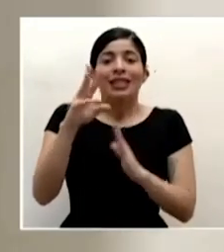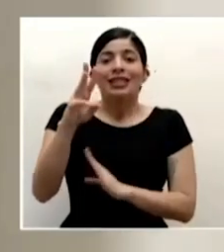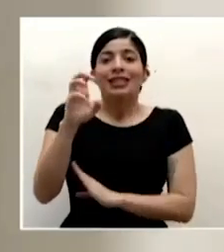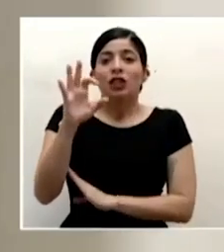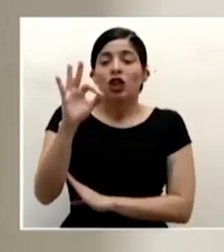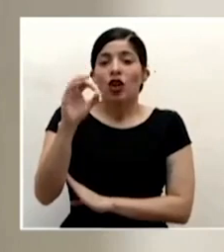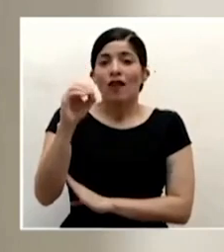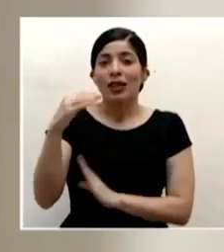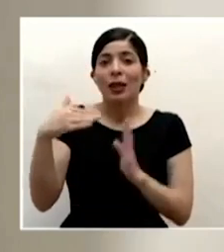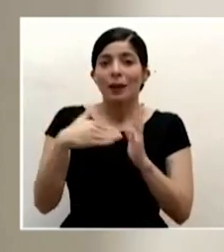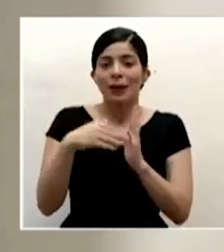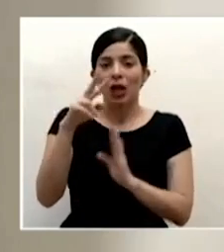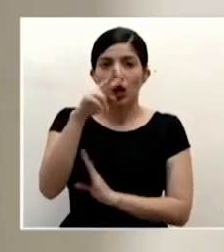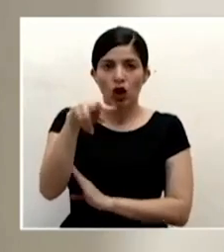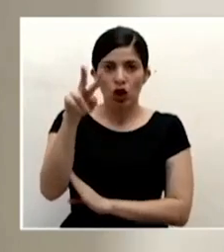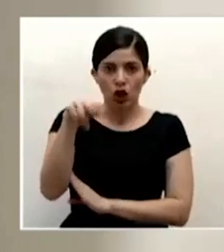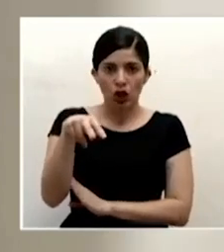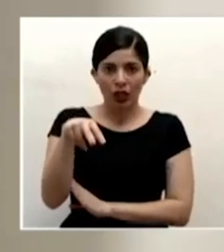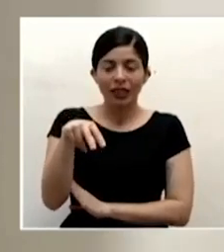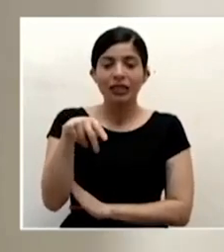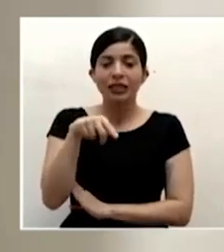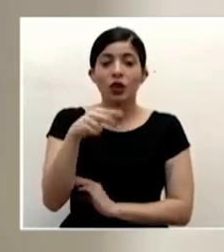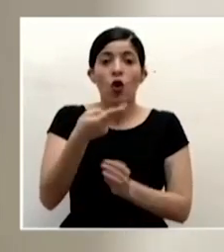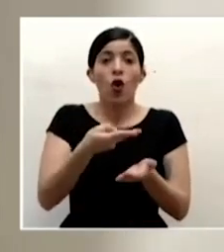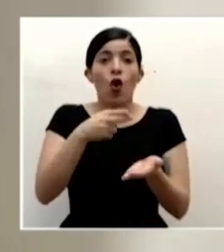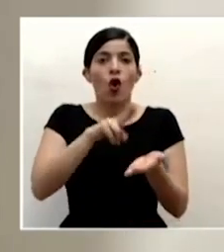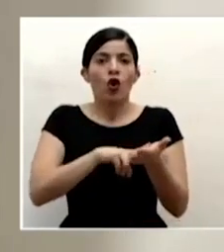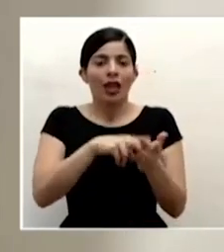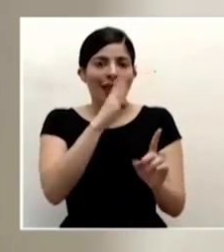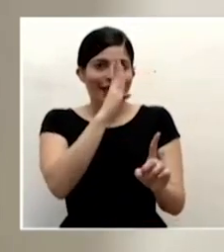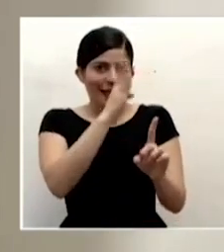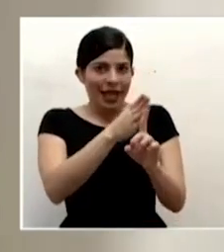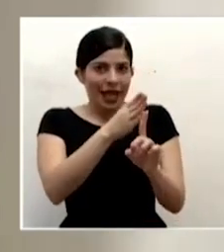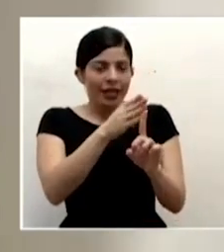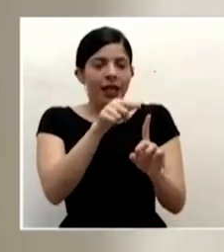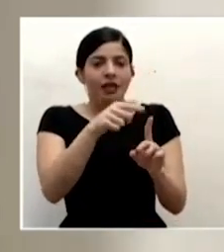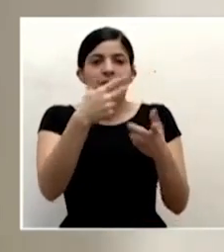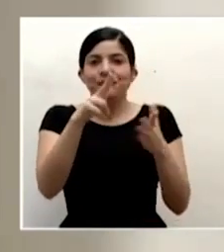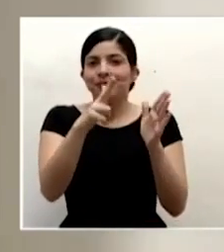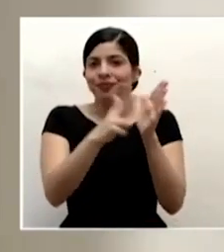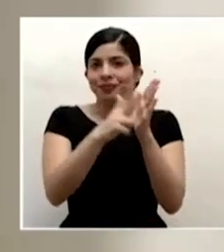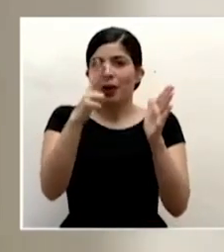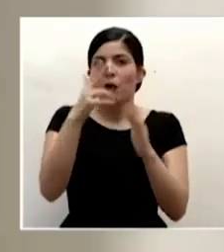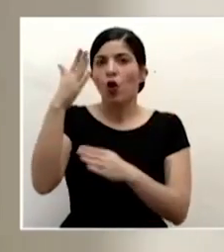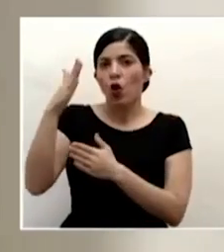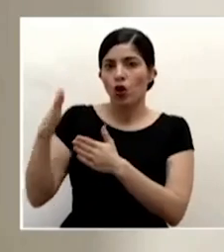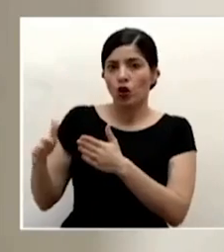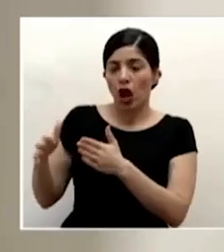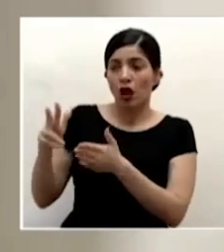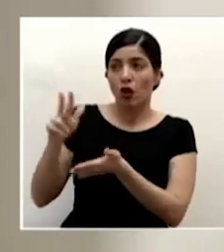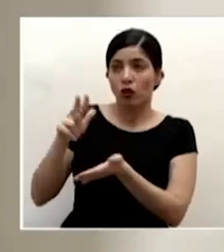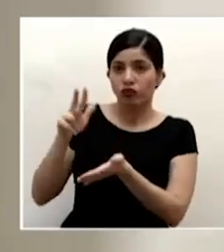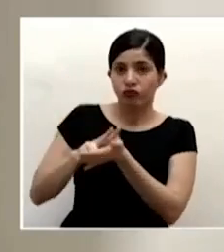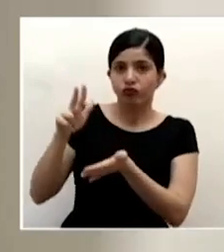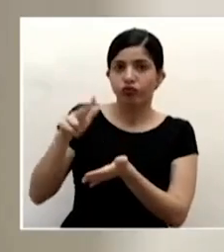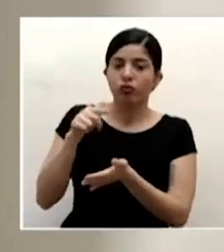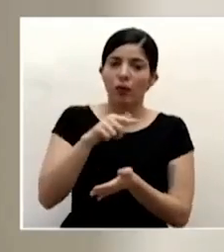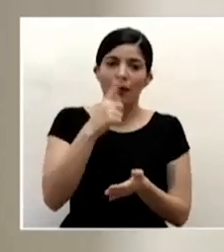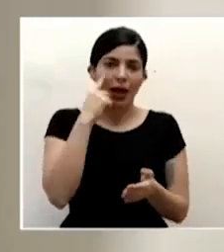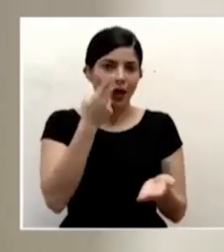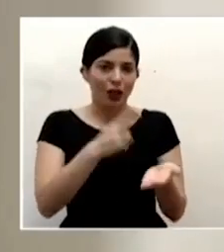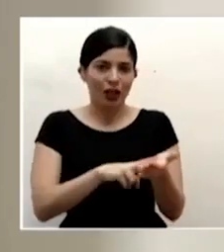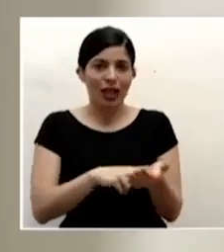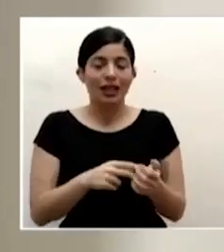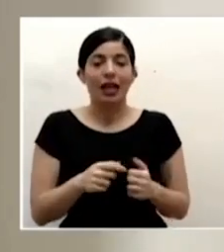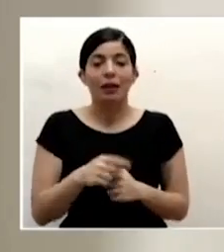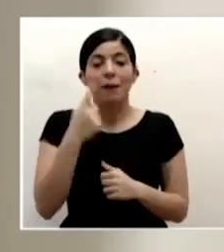colones es una contratación directa que fue aprobada por la contraloría general de la república para este